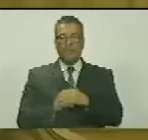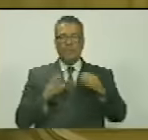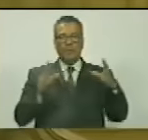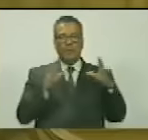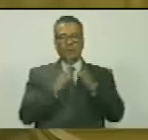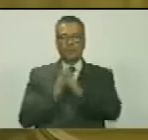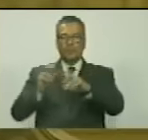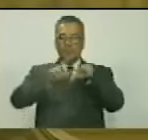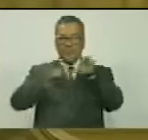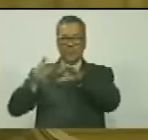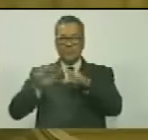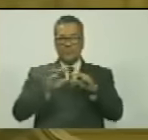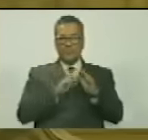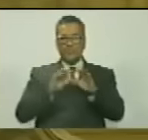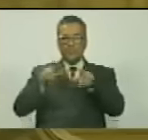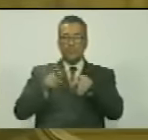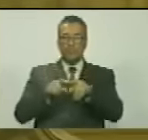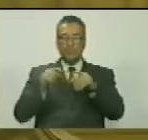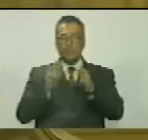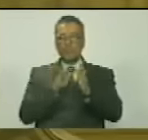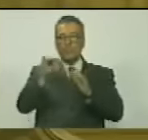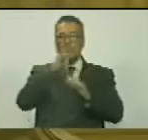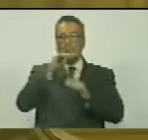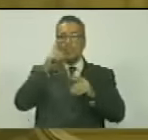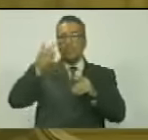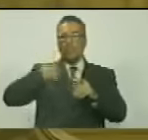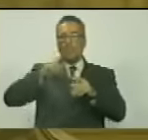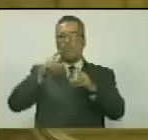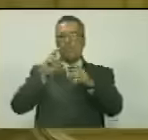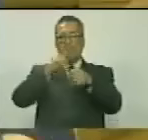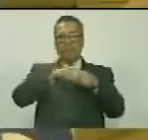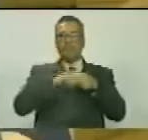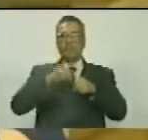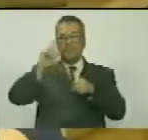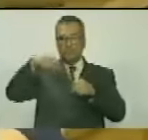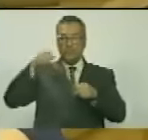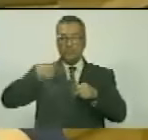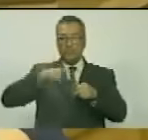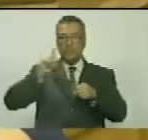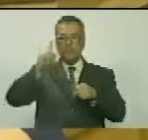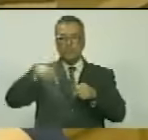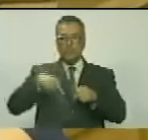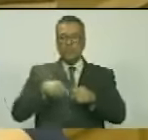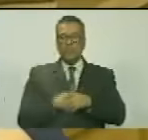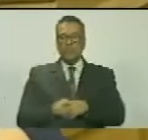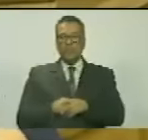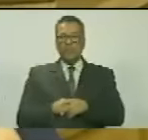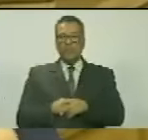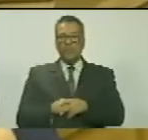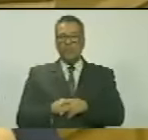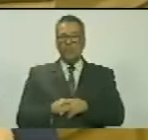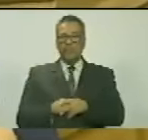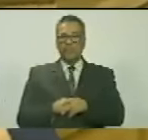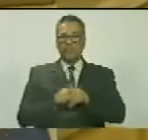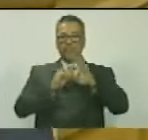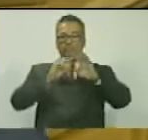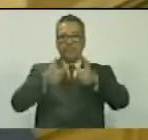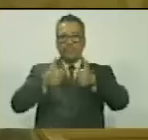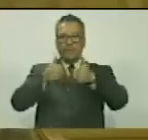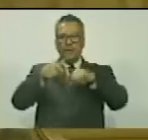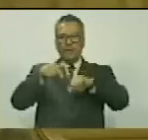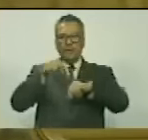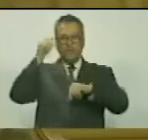Ciudadana Secretaria, sirve a informarse del quórum. Hay quórum, ciudadano presidente. Se abre la